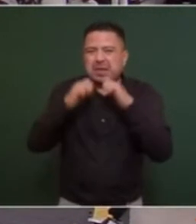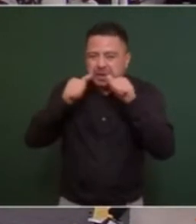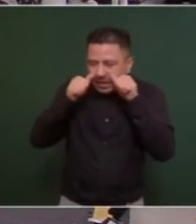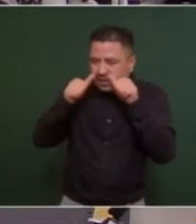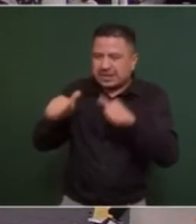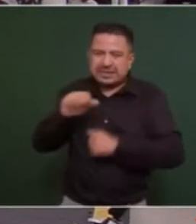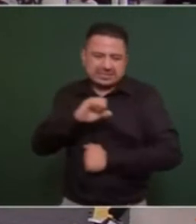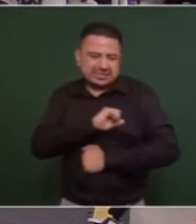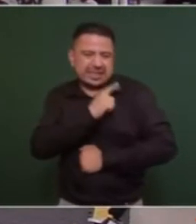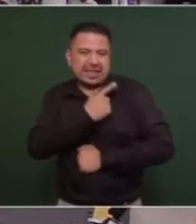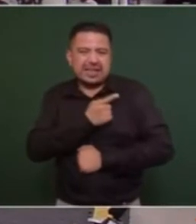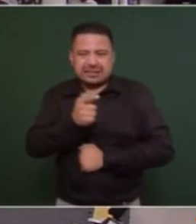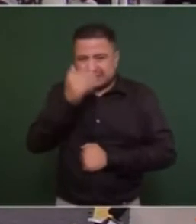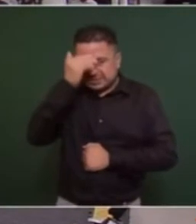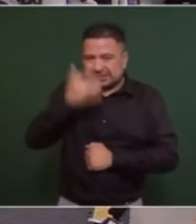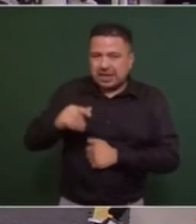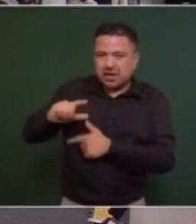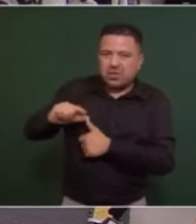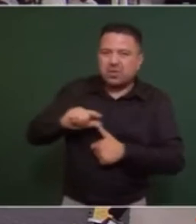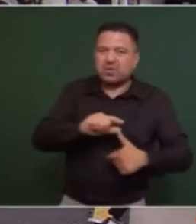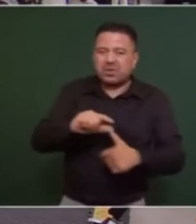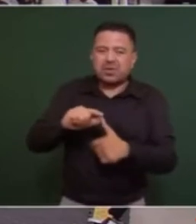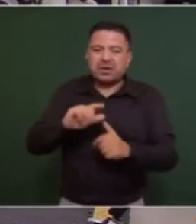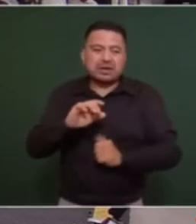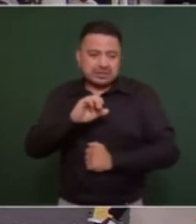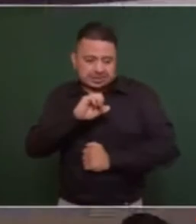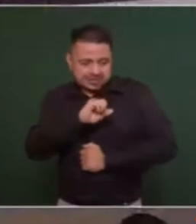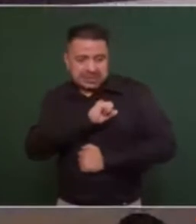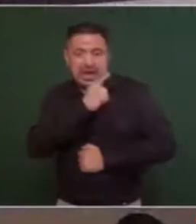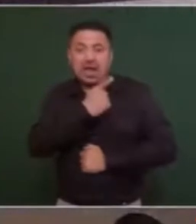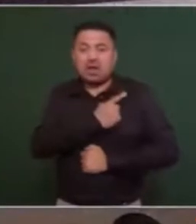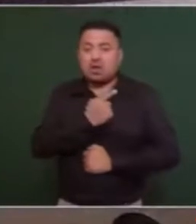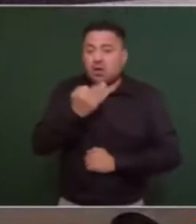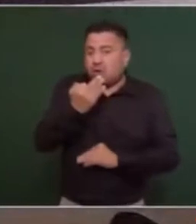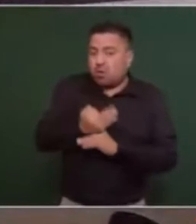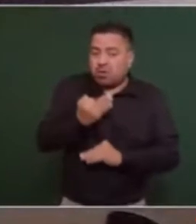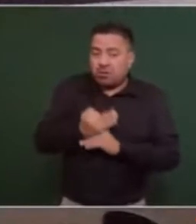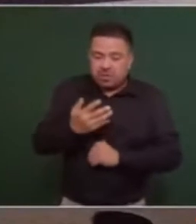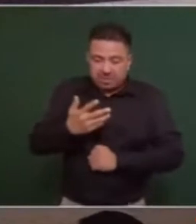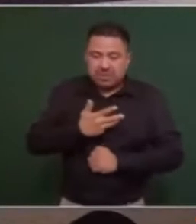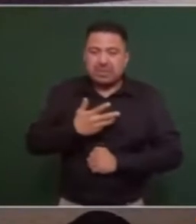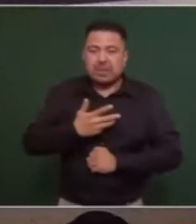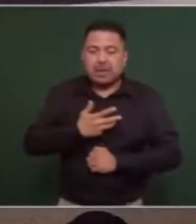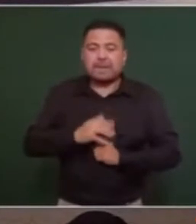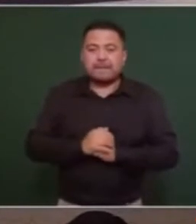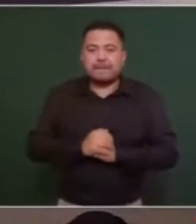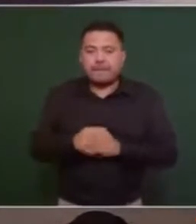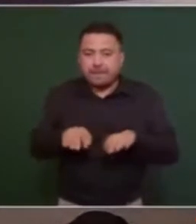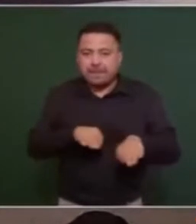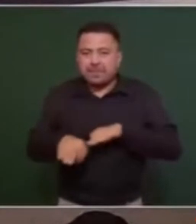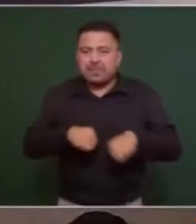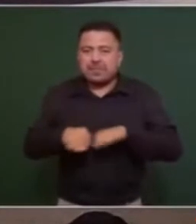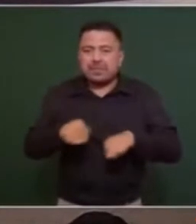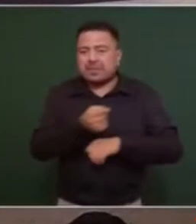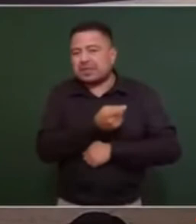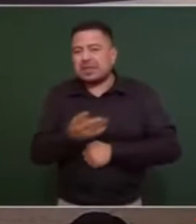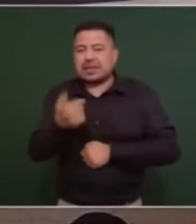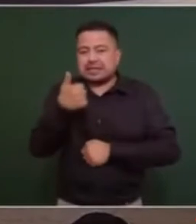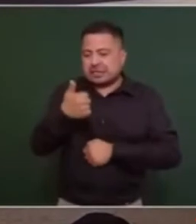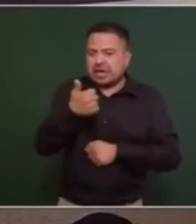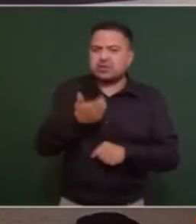provocados por el huracán, el sector salud cuenta con la operación de los seis